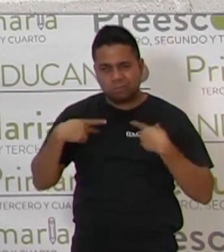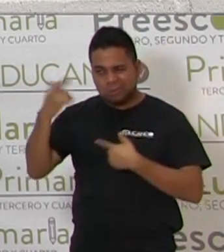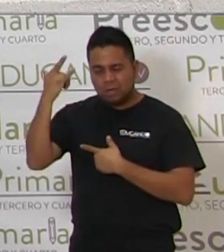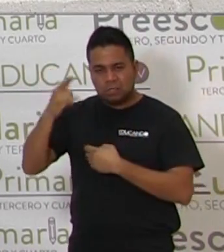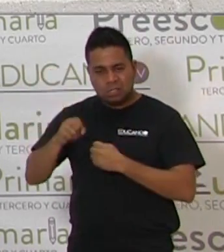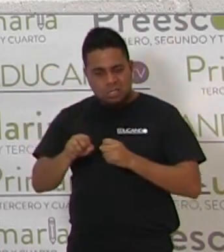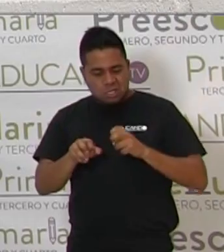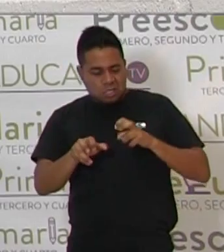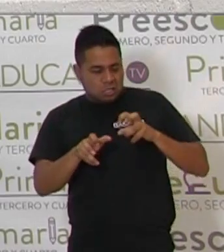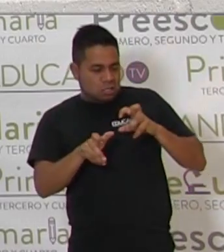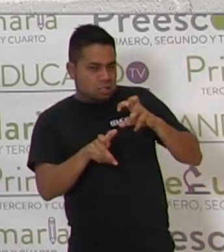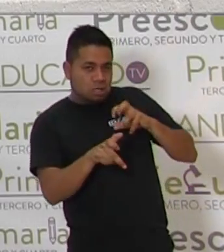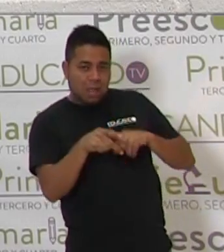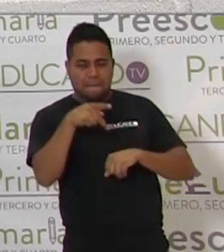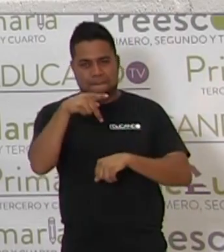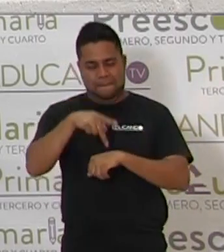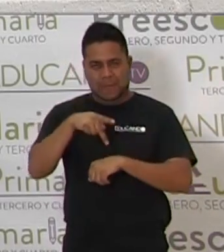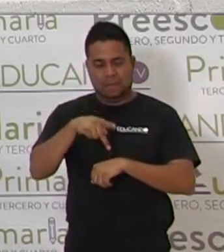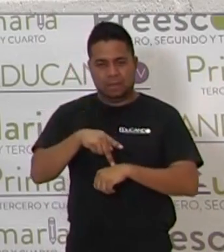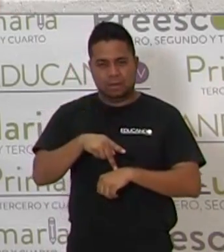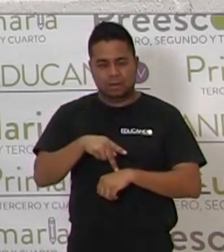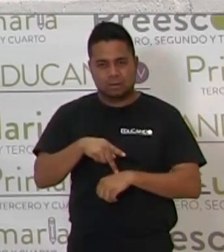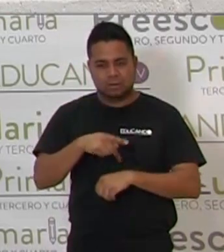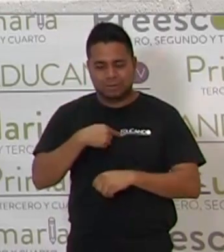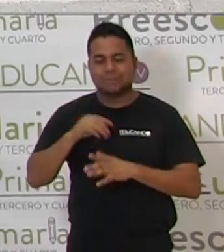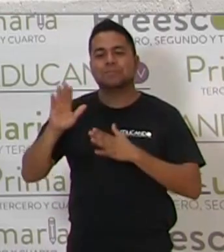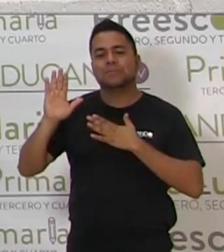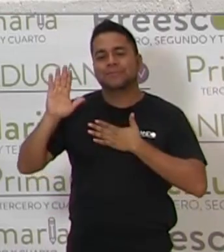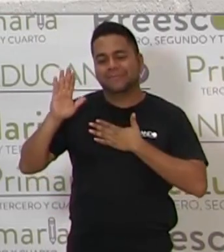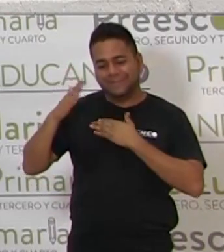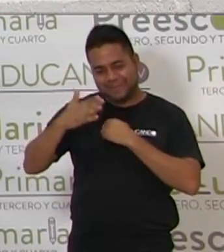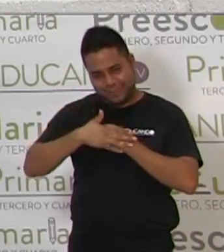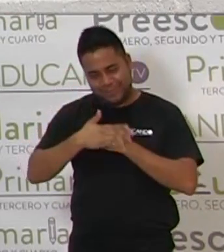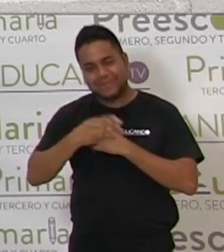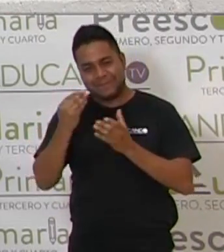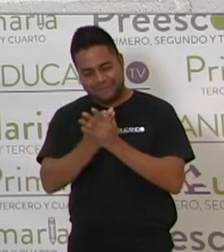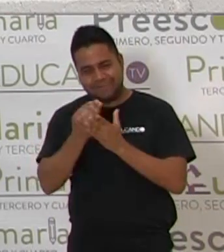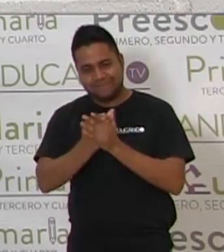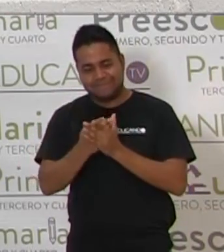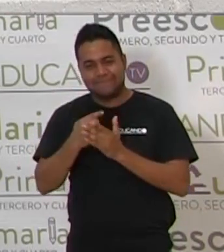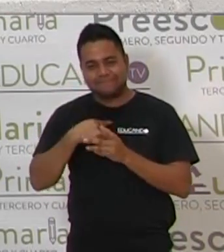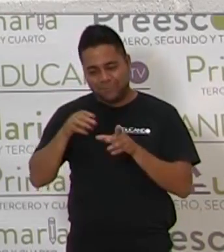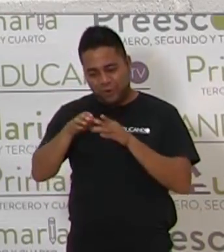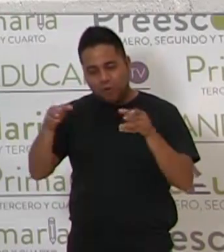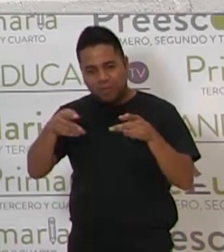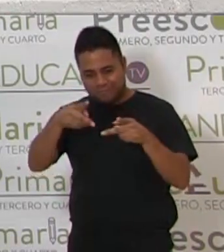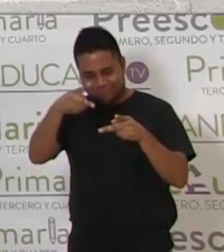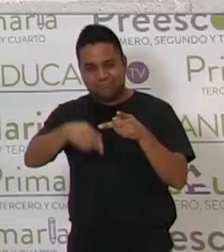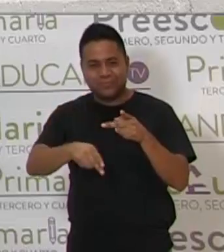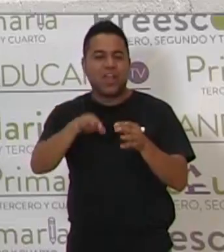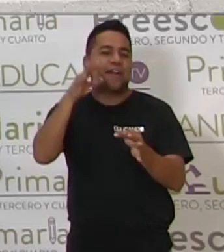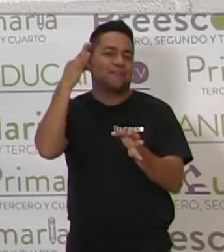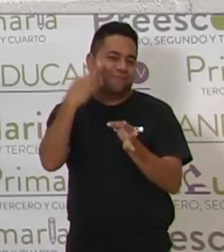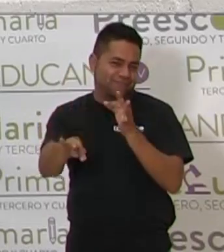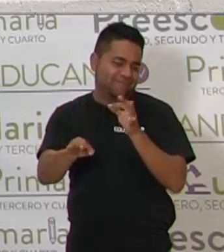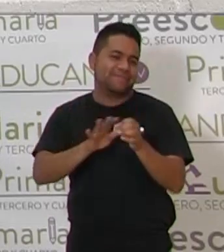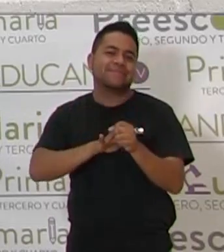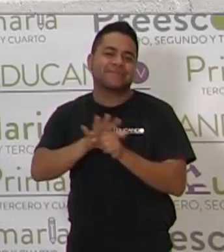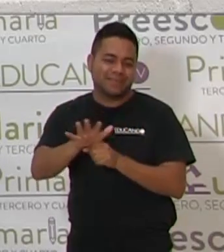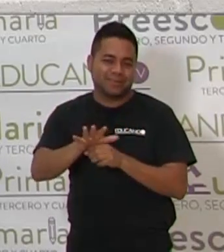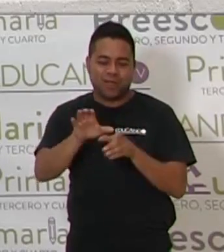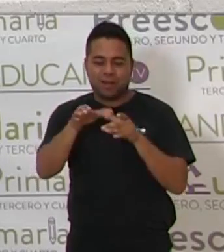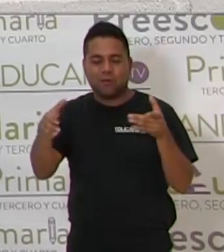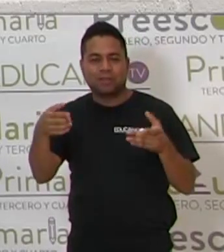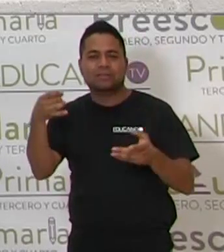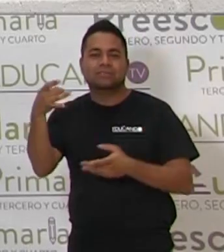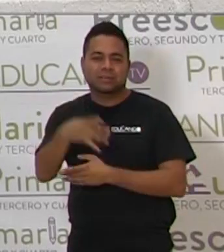piedra. Y bueno, te prometo que en una siguiente sesión terminamos de ver en qué termina